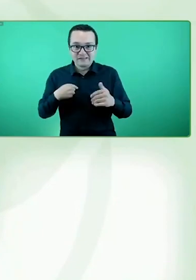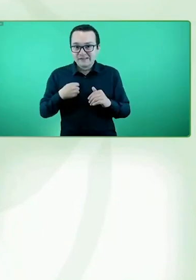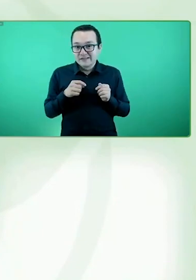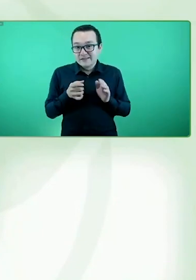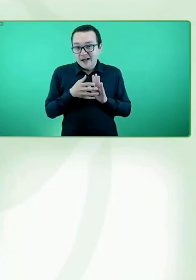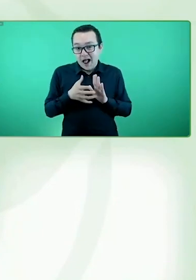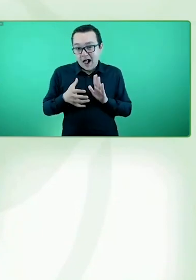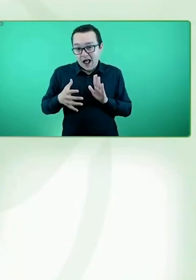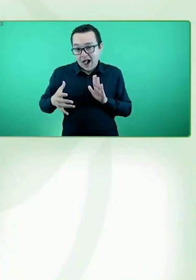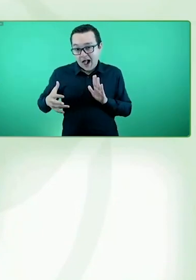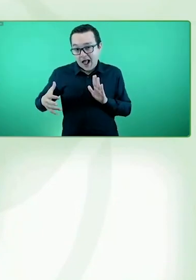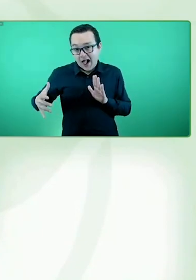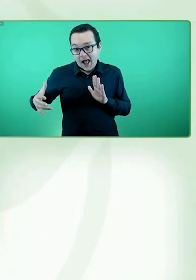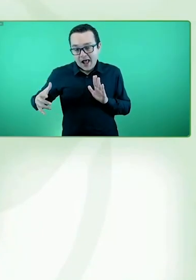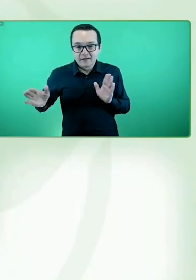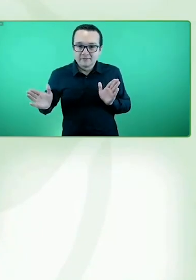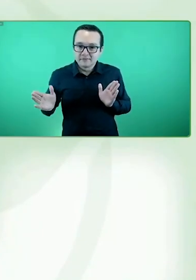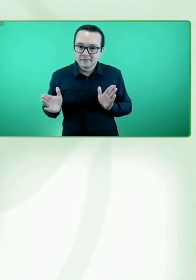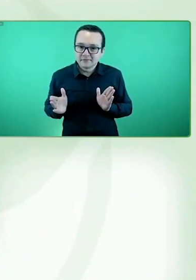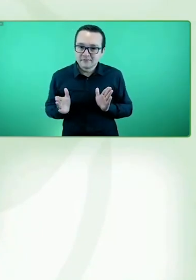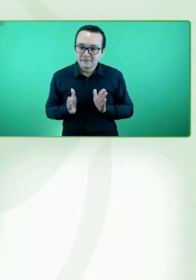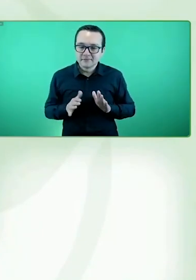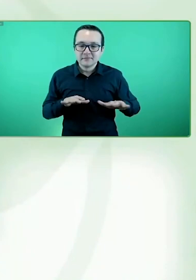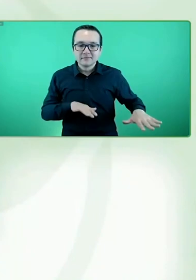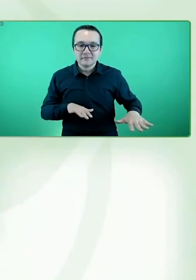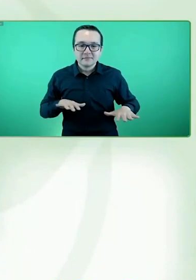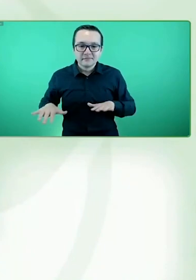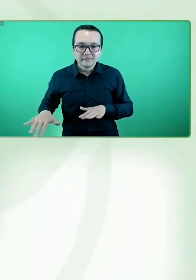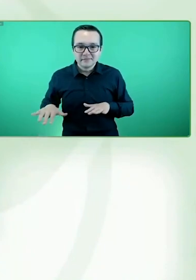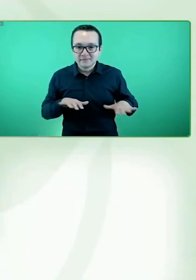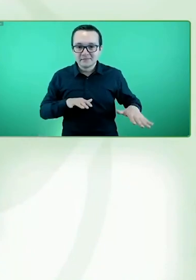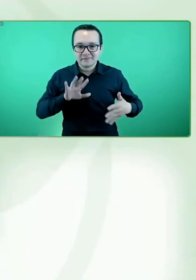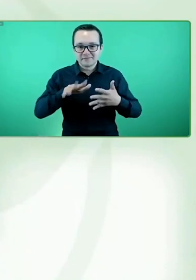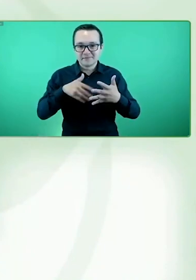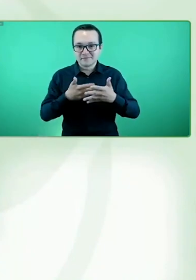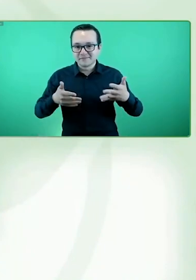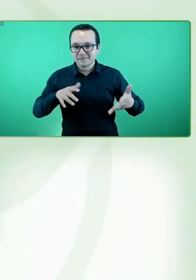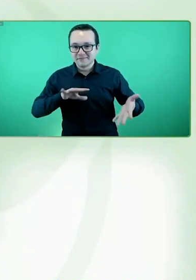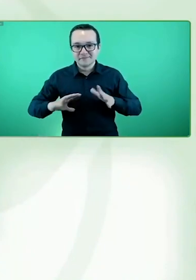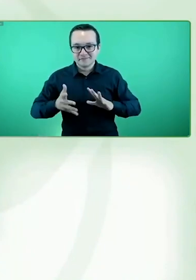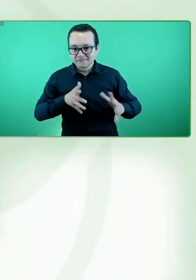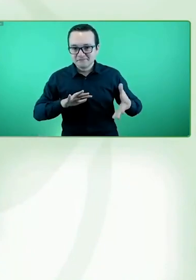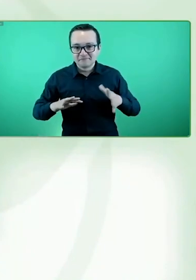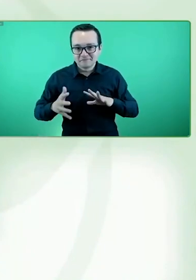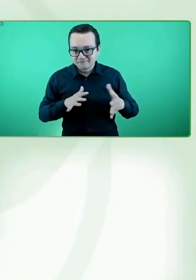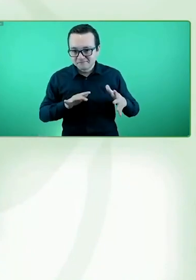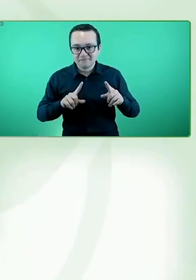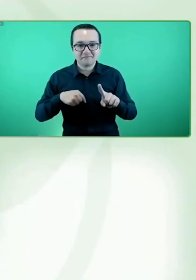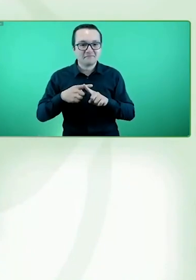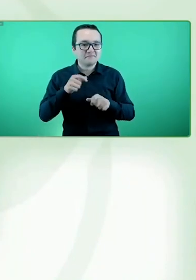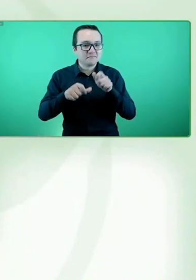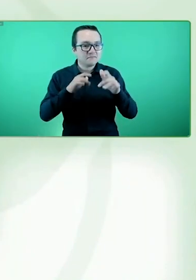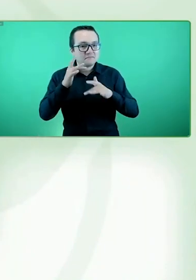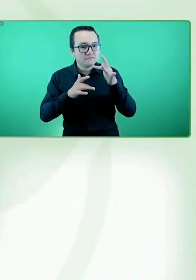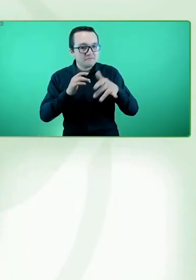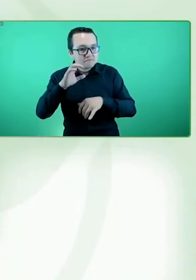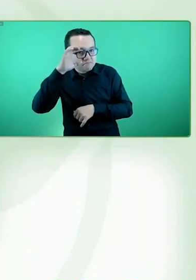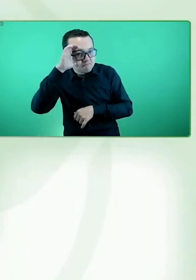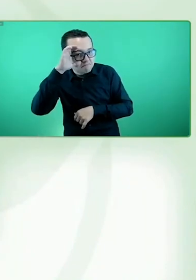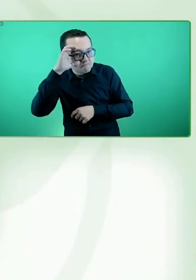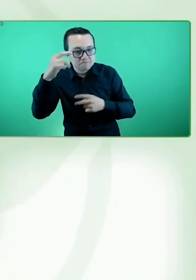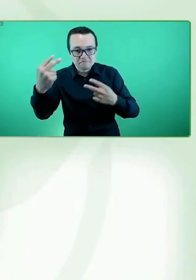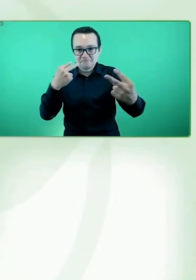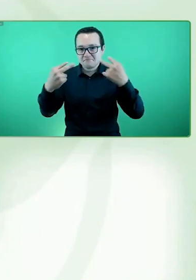interpretación en lengua de signos como quienes nos siguen por Internet puedan aprovechar también esta ceremonia de apertura.